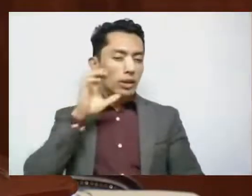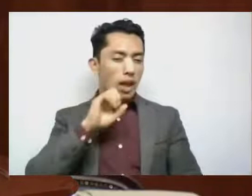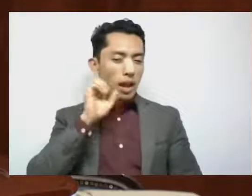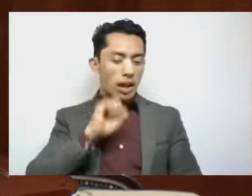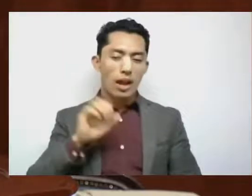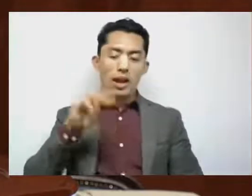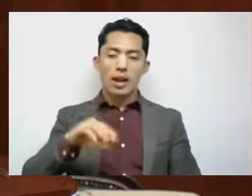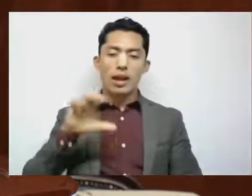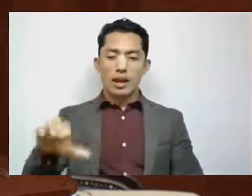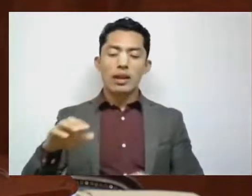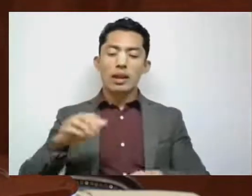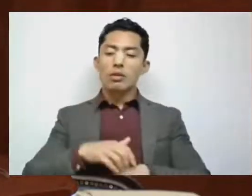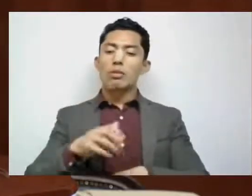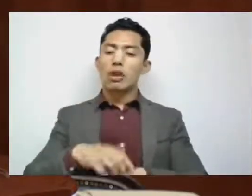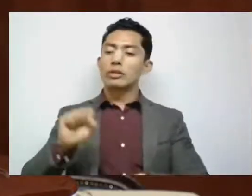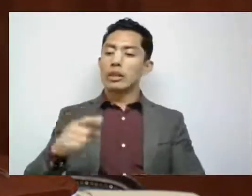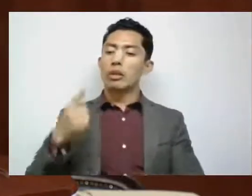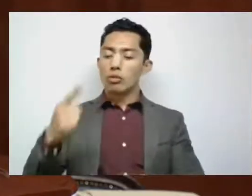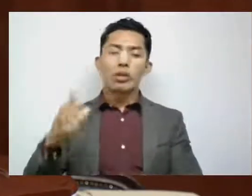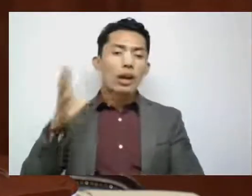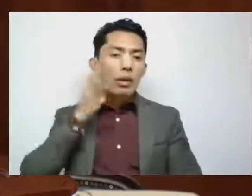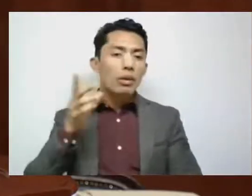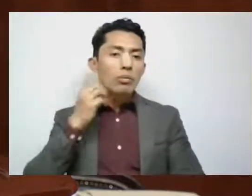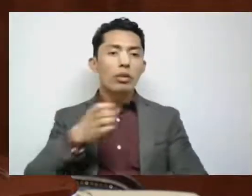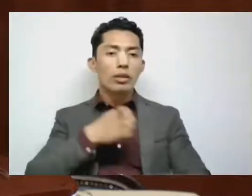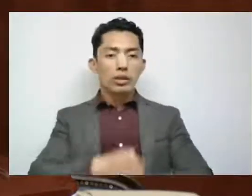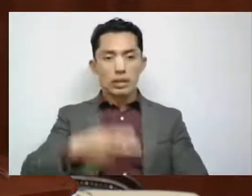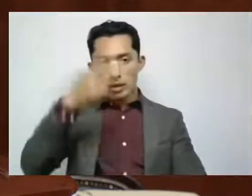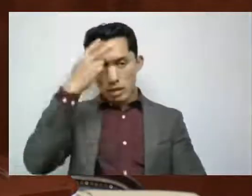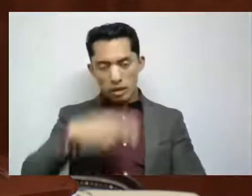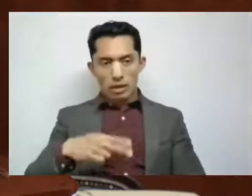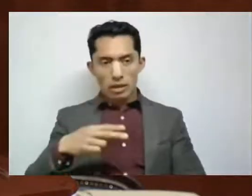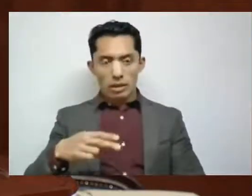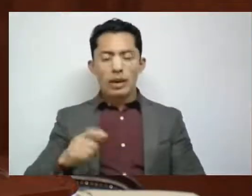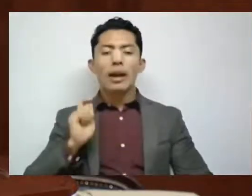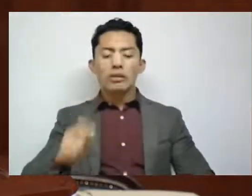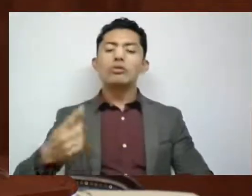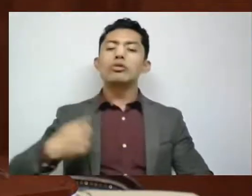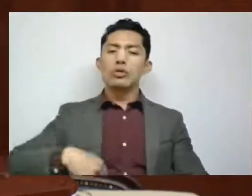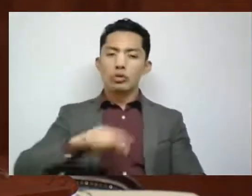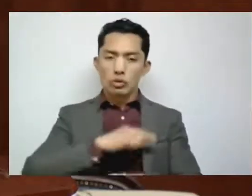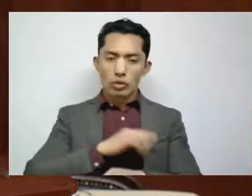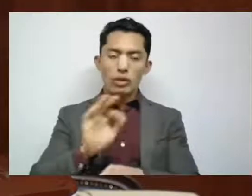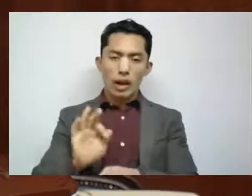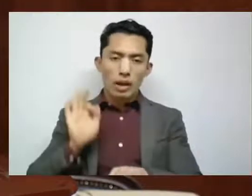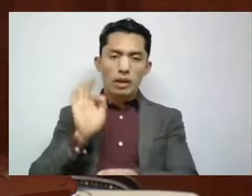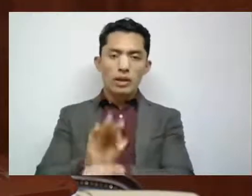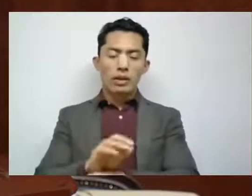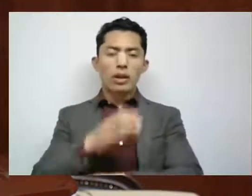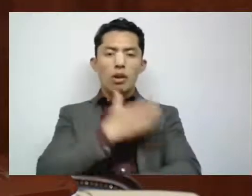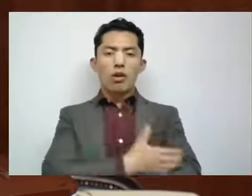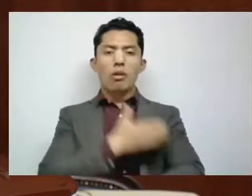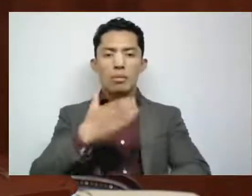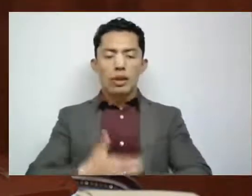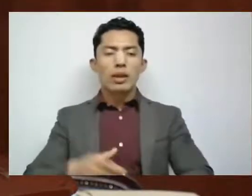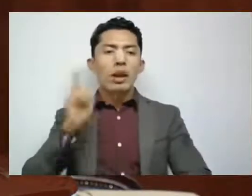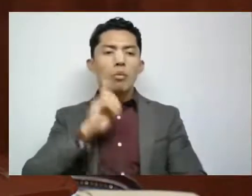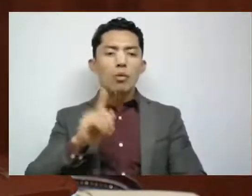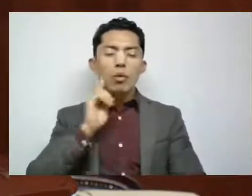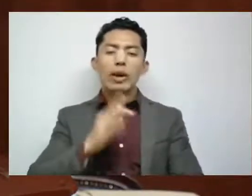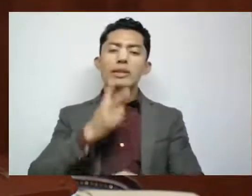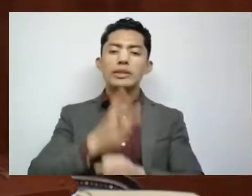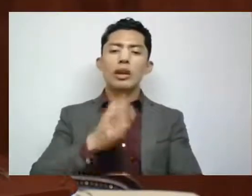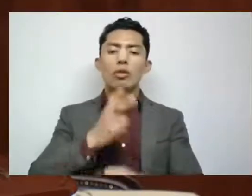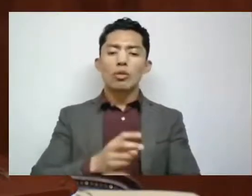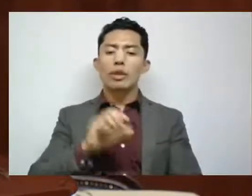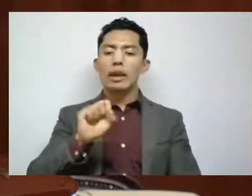primera legislatura del Estado de México, respaldamos a nuestra compañera segunda síndica